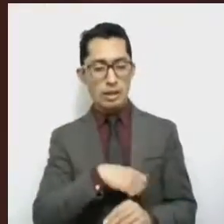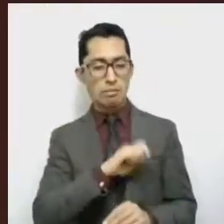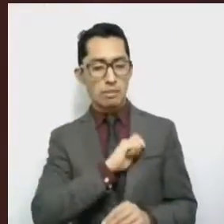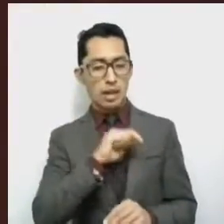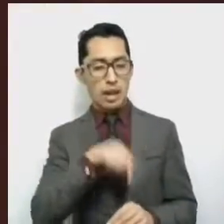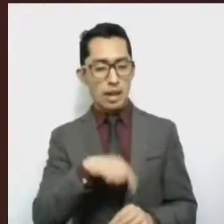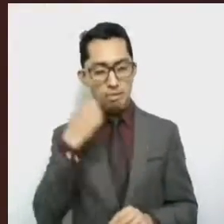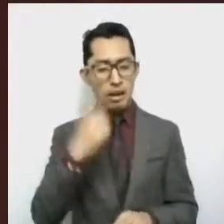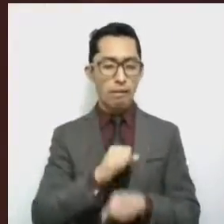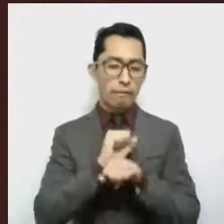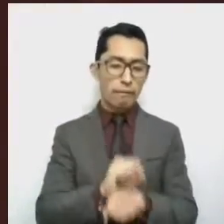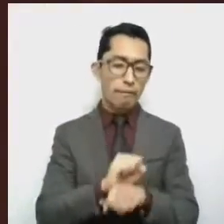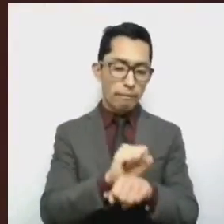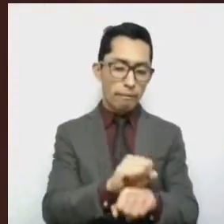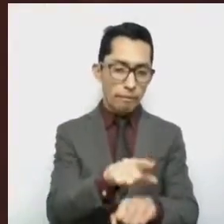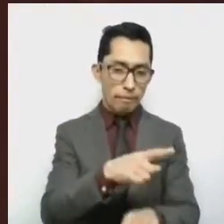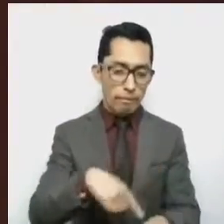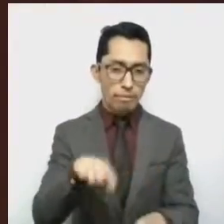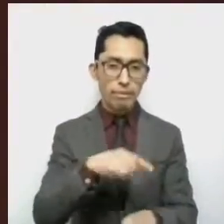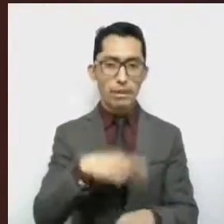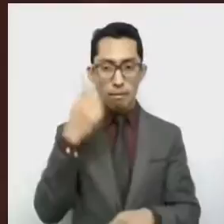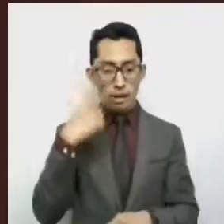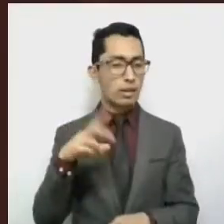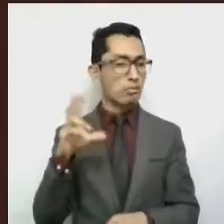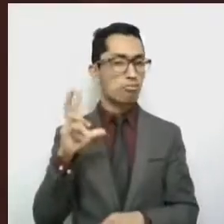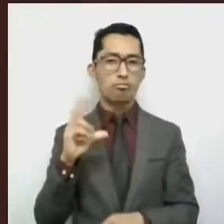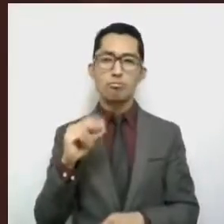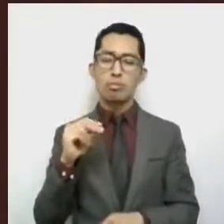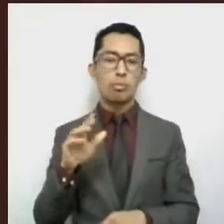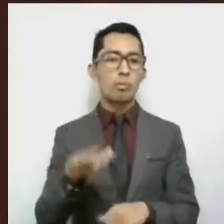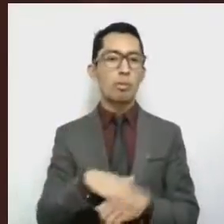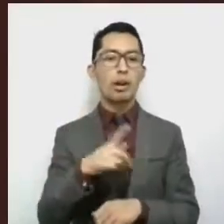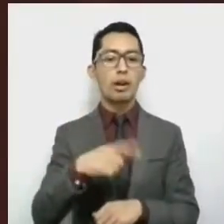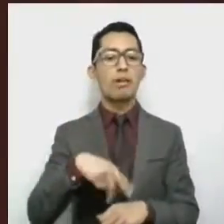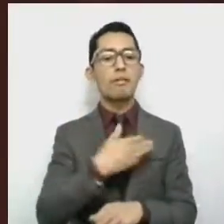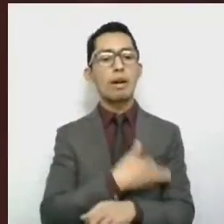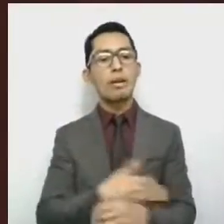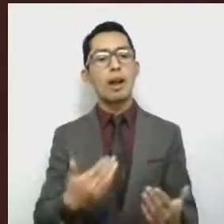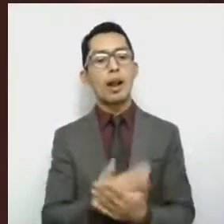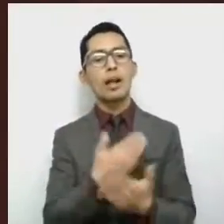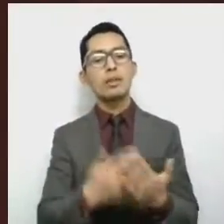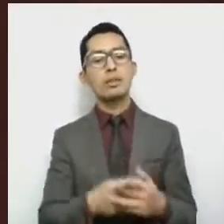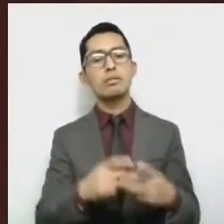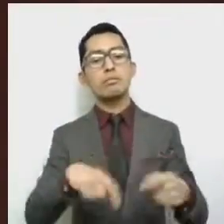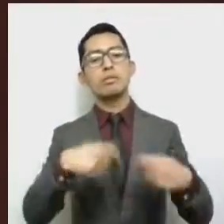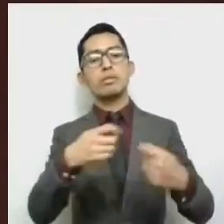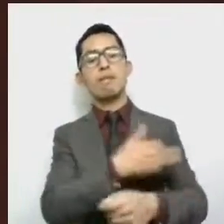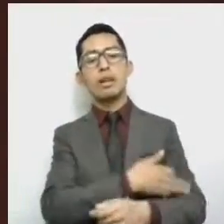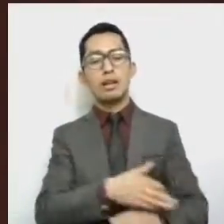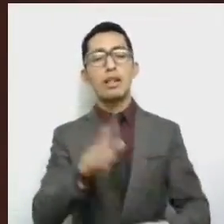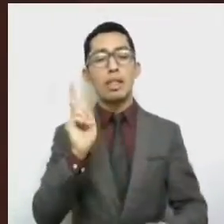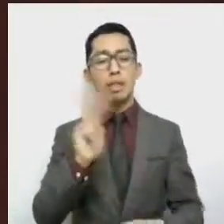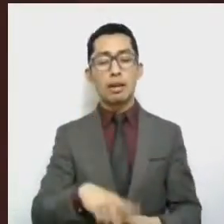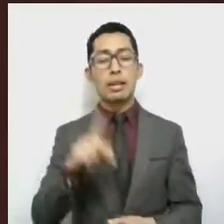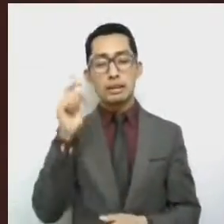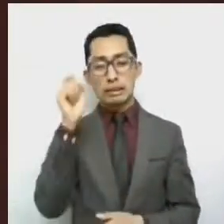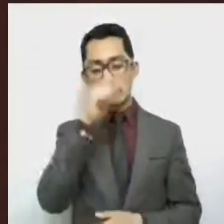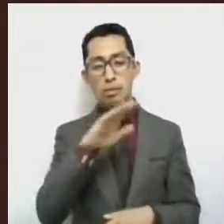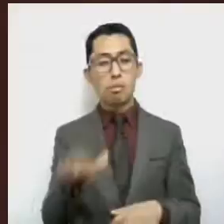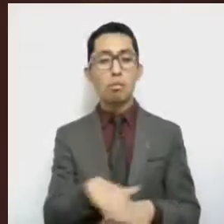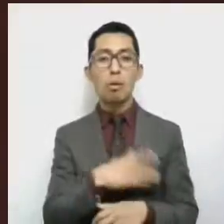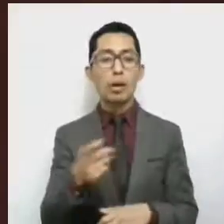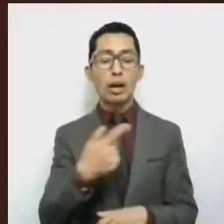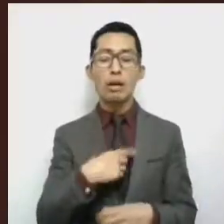panorama no ha sido fácil para quienes les descendieron. En realidad, ha sido un proceso complejo porque han tenido que